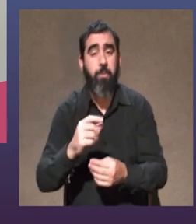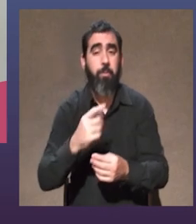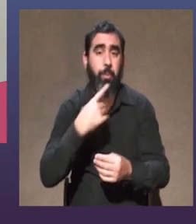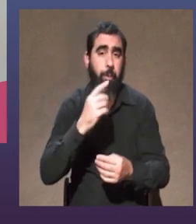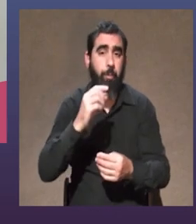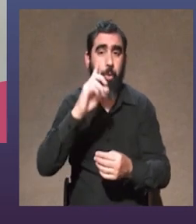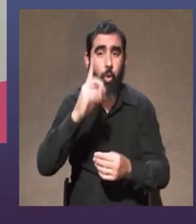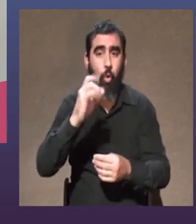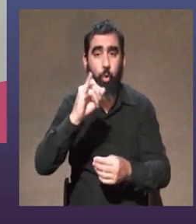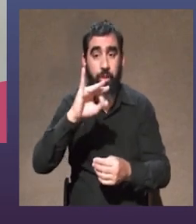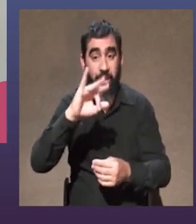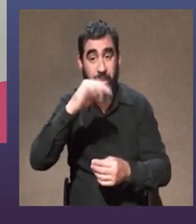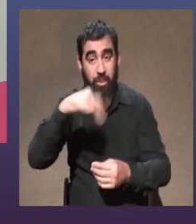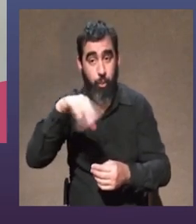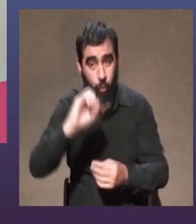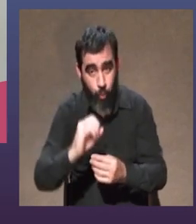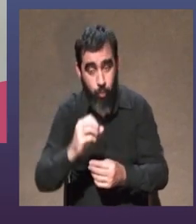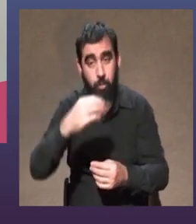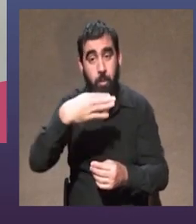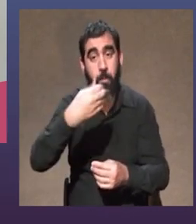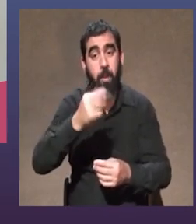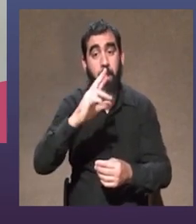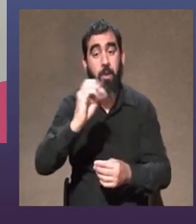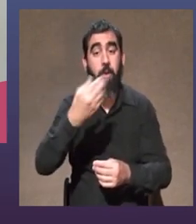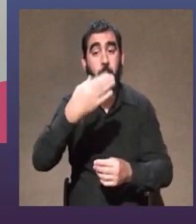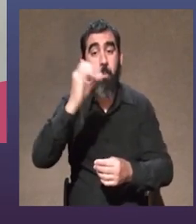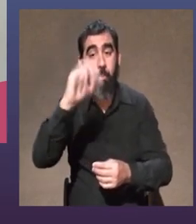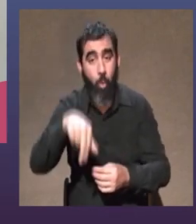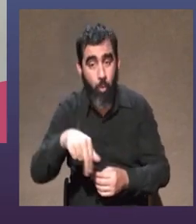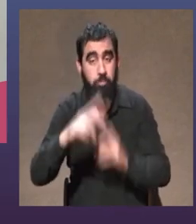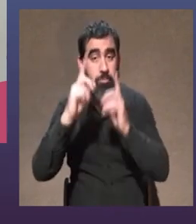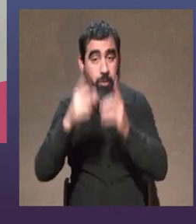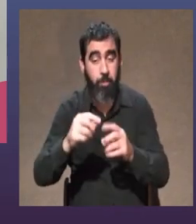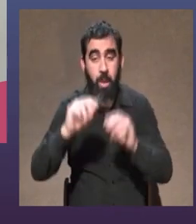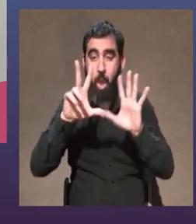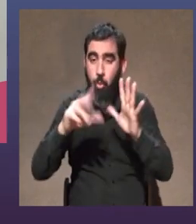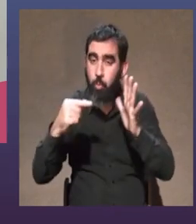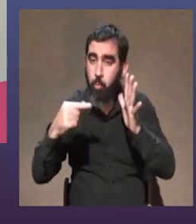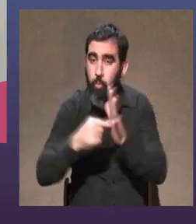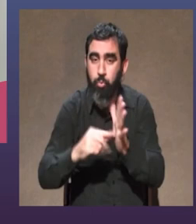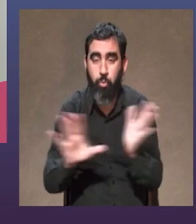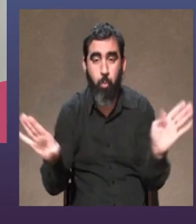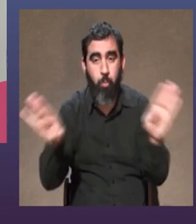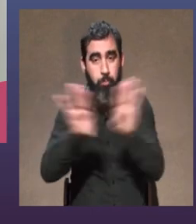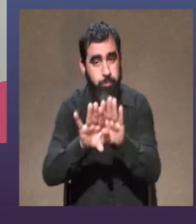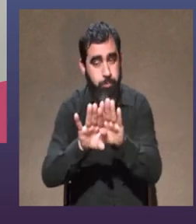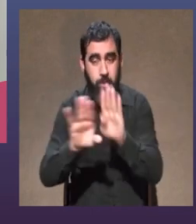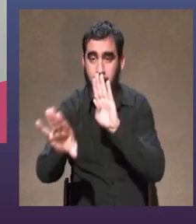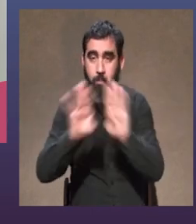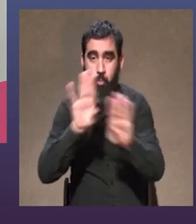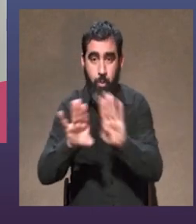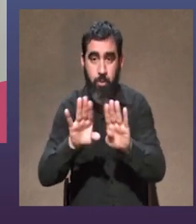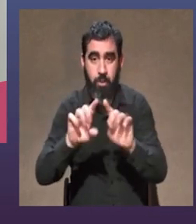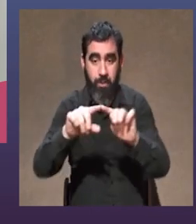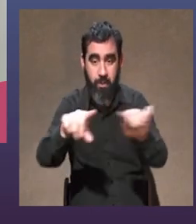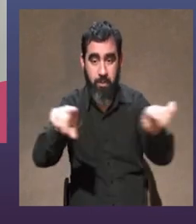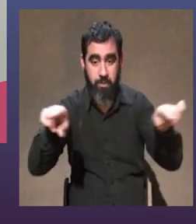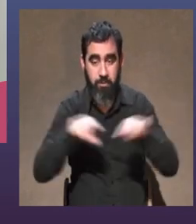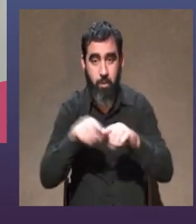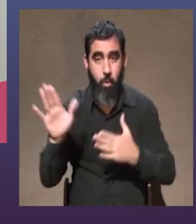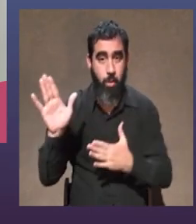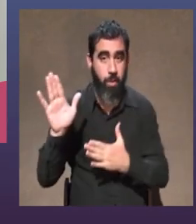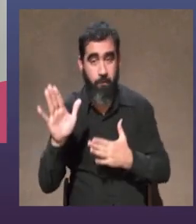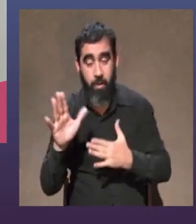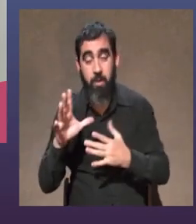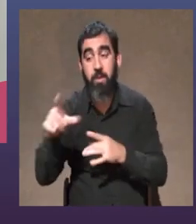pienso en Levon pienso en Tito Barbón que a las 8 en punto cerraba la puerta del salón